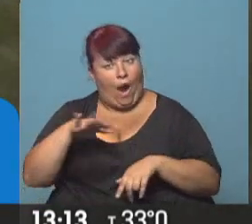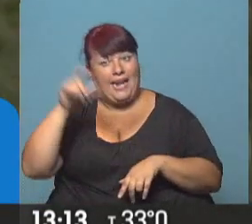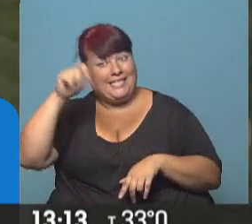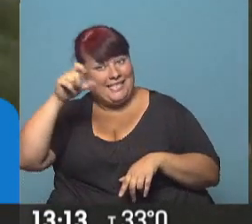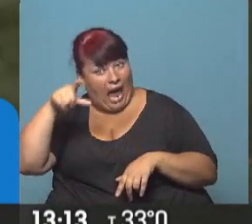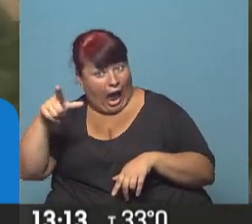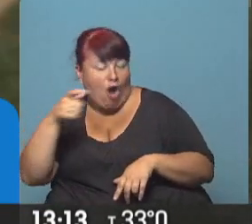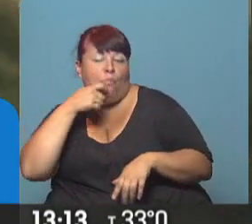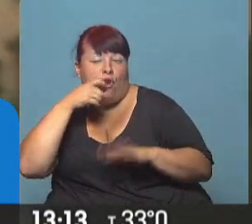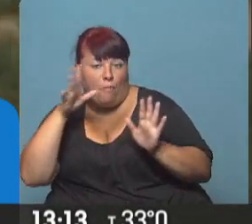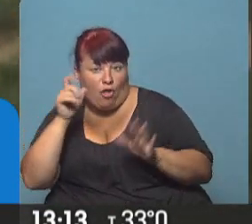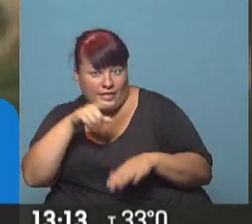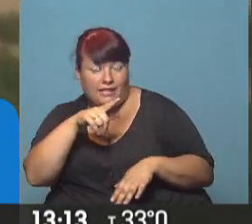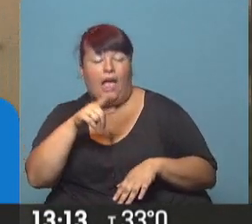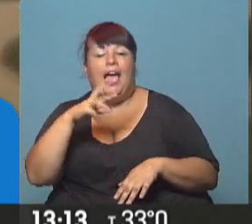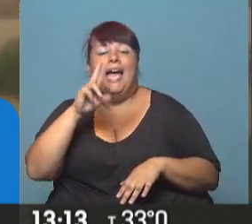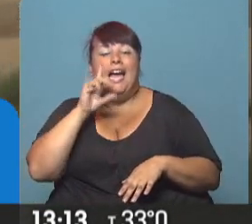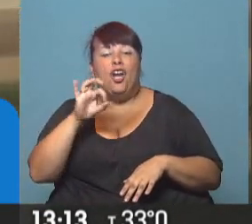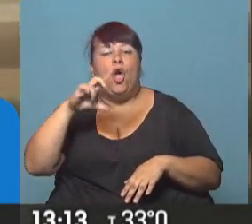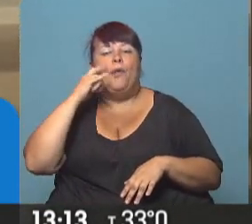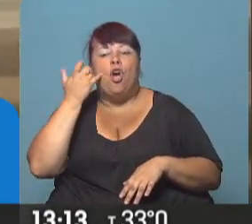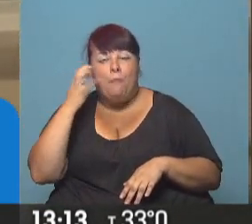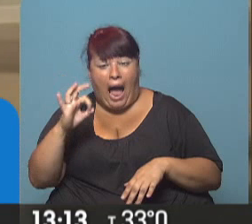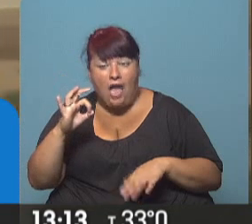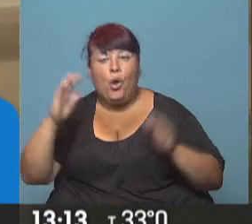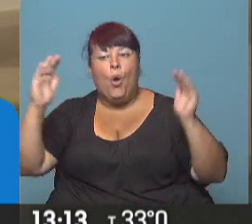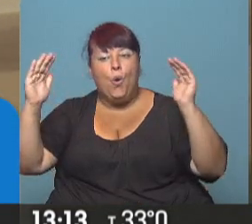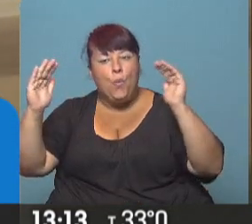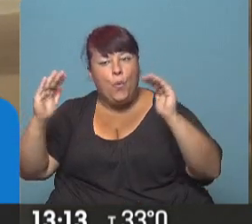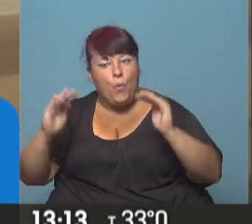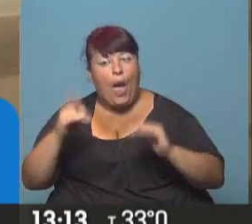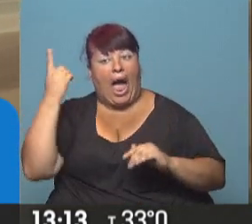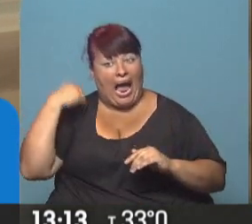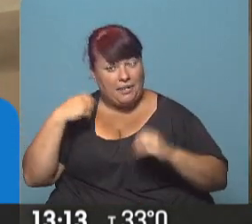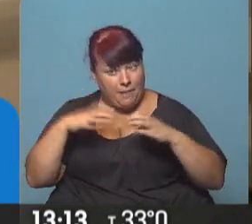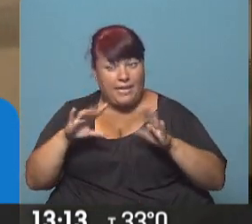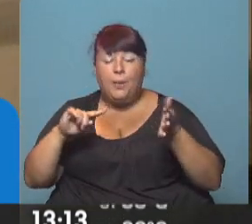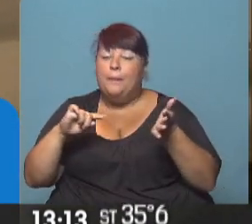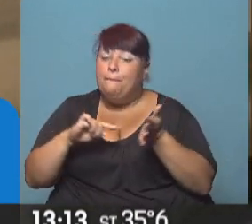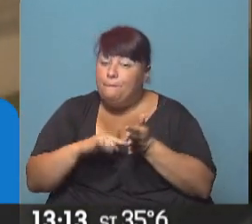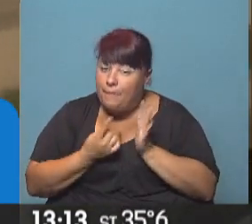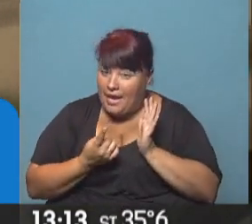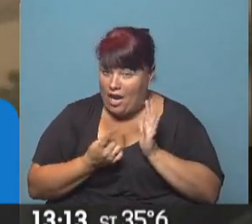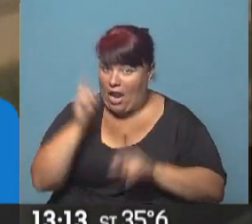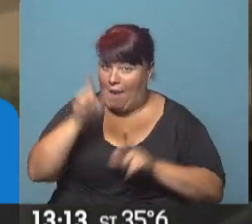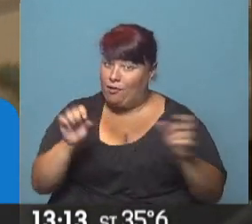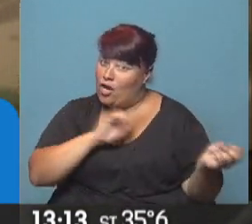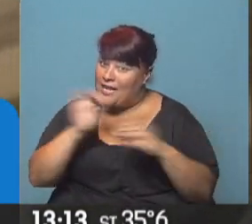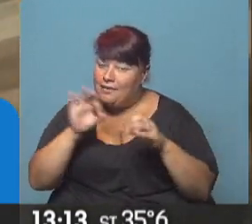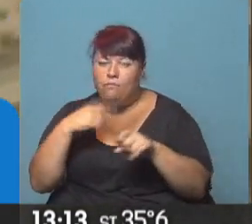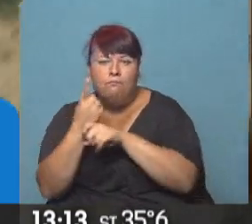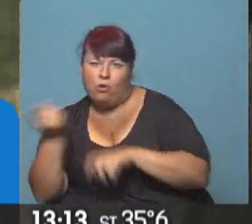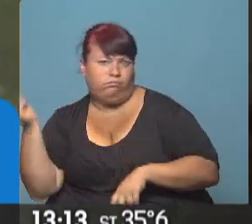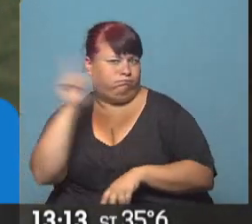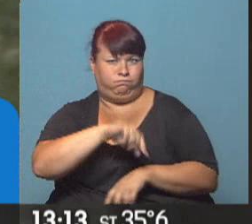Chaco Salteño, por ejemplo, el río Pilcomayo está descendiendo desde ayer. Sin embargo, los evacuados no